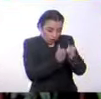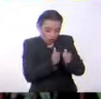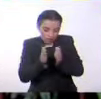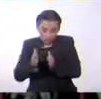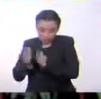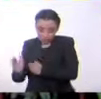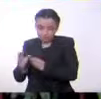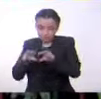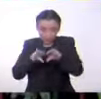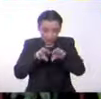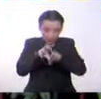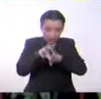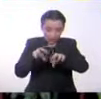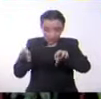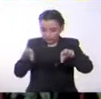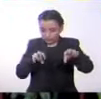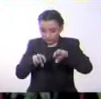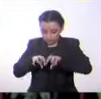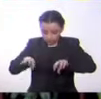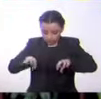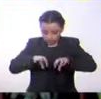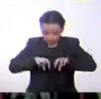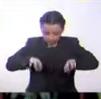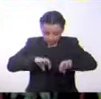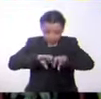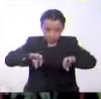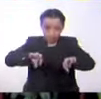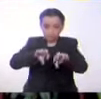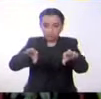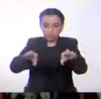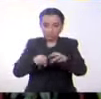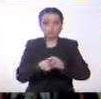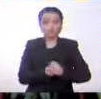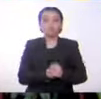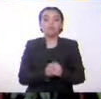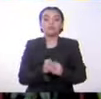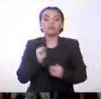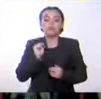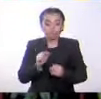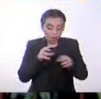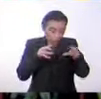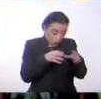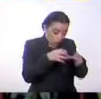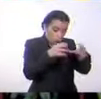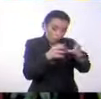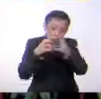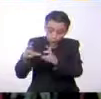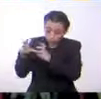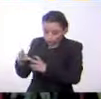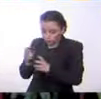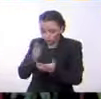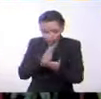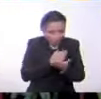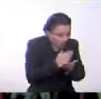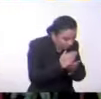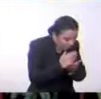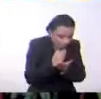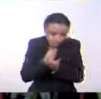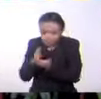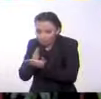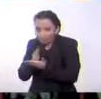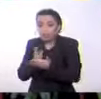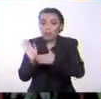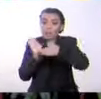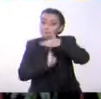Muchas personas que se dedican a estudiar diferentes grupos de animales se basan en si